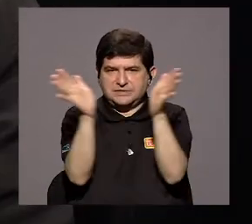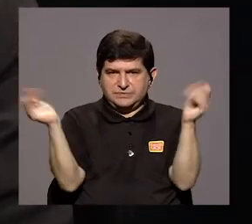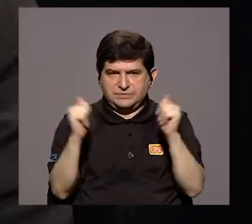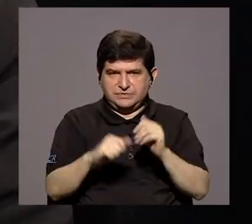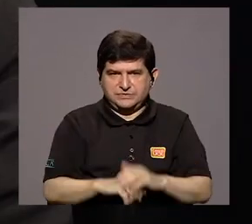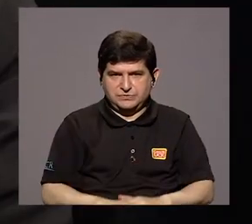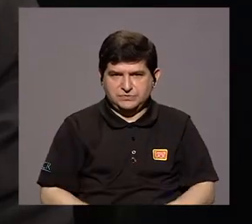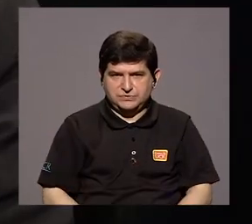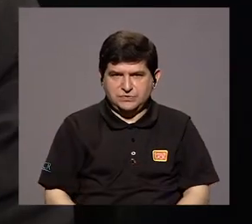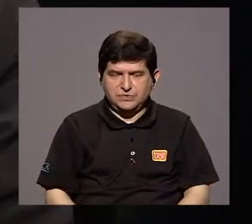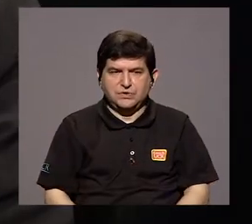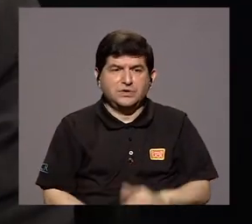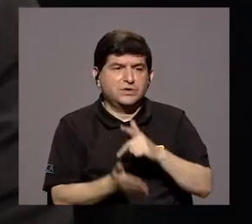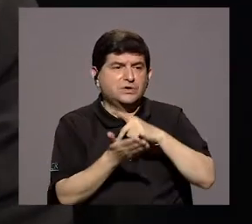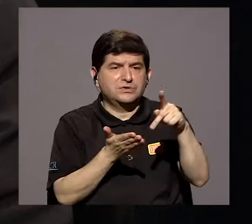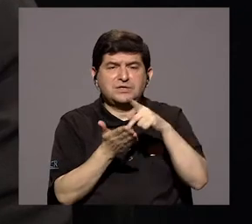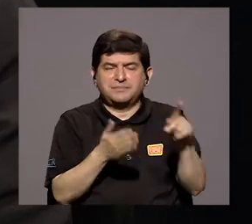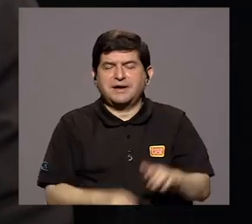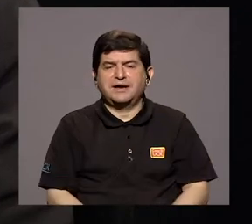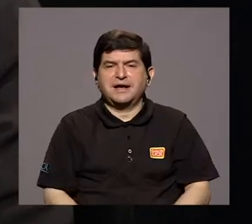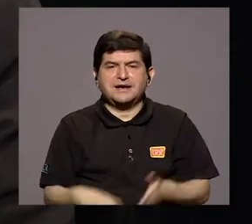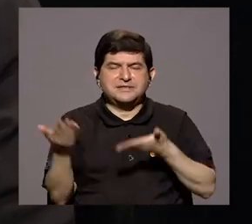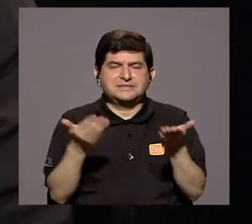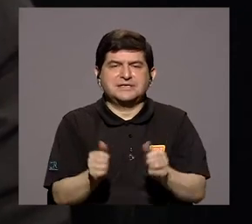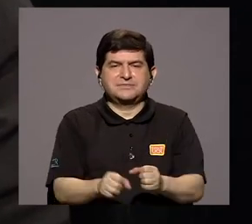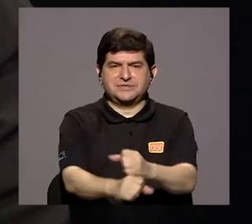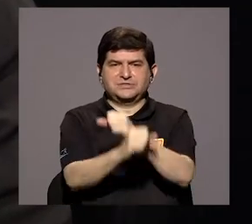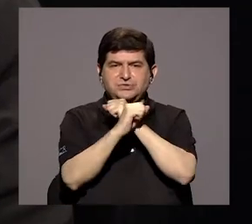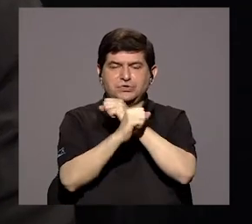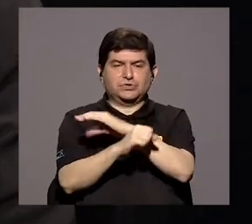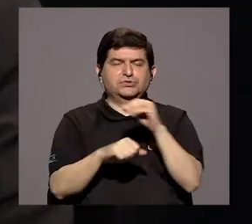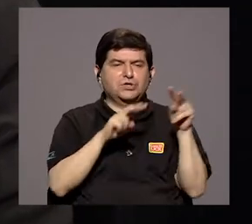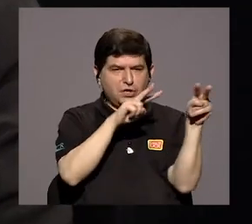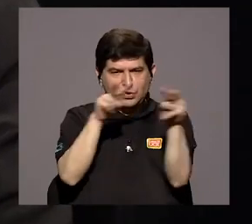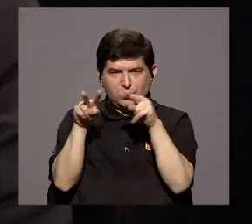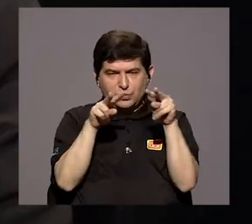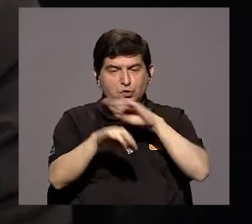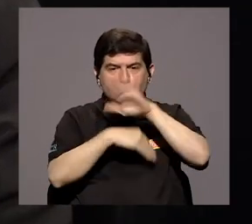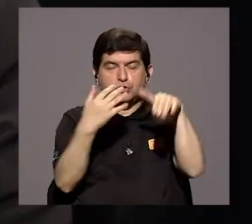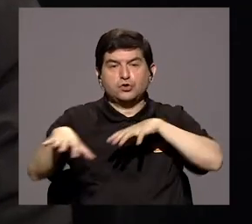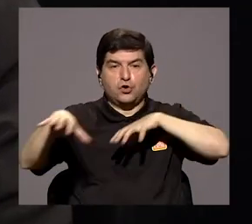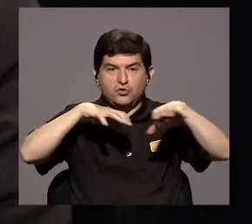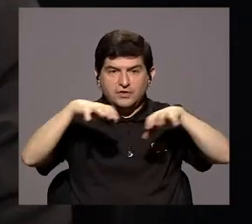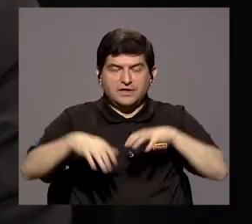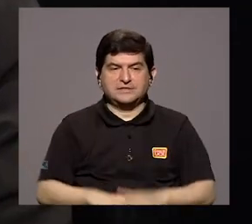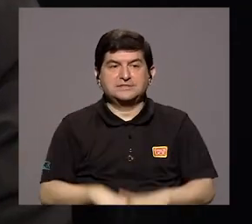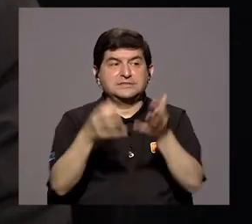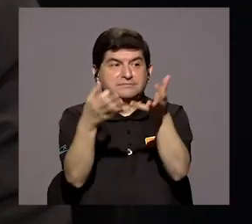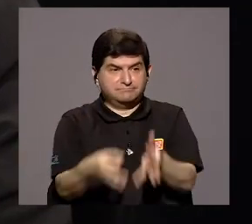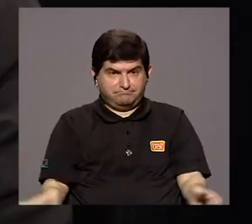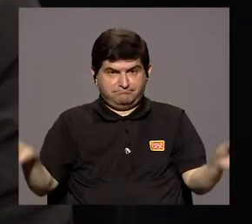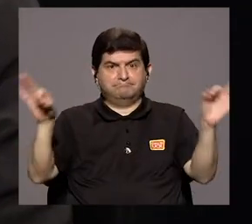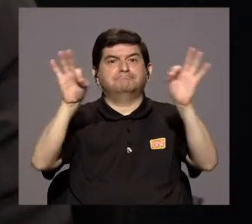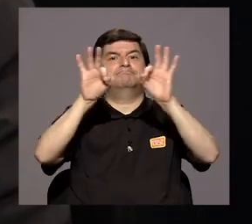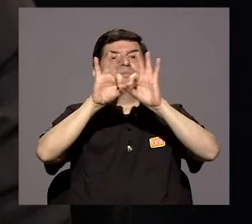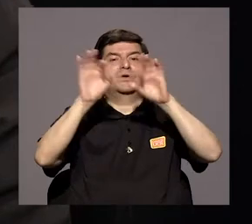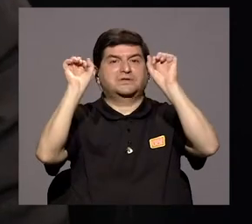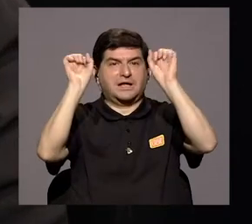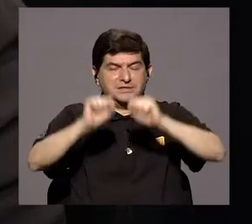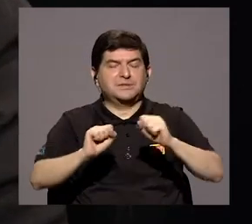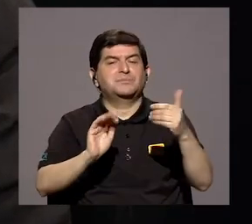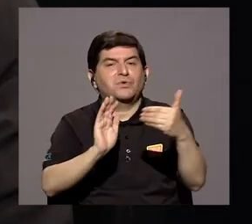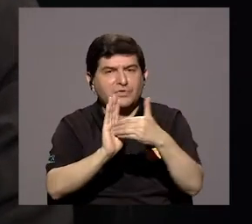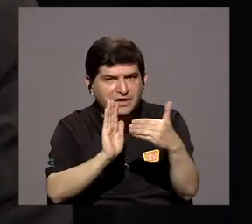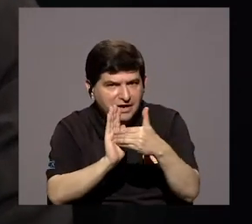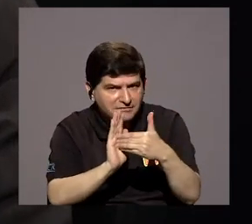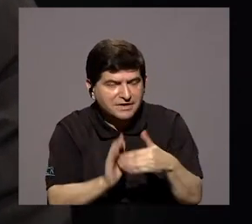de pagar sus servicios de seguridad y vigilancia y todas aquellas actividades sustantivas que realmente se puedan verse dañadas